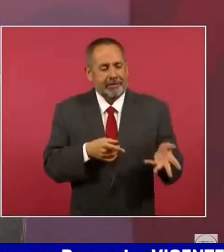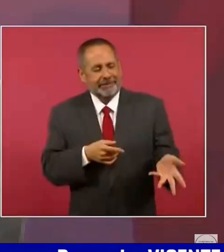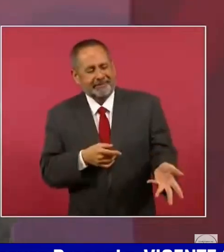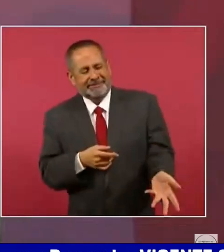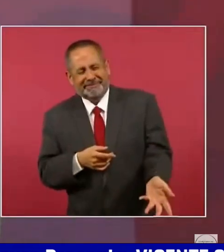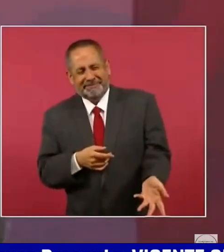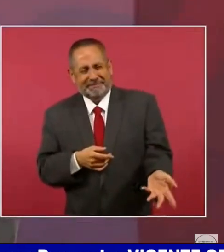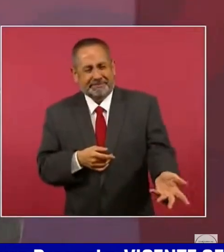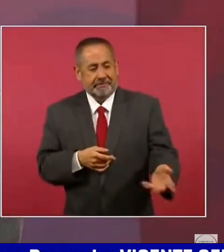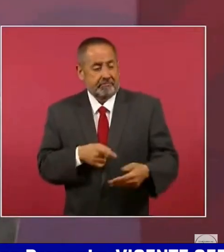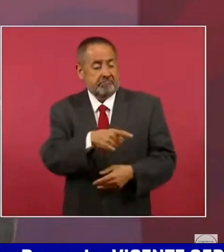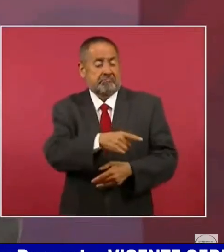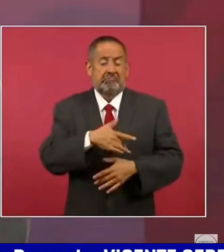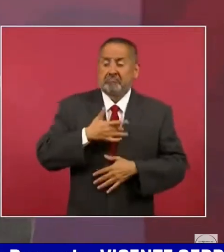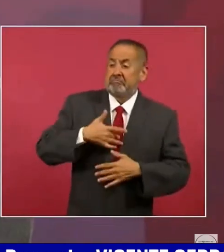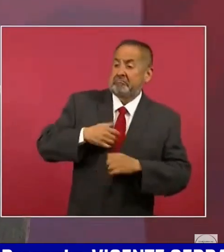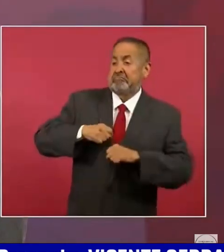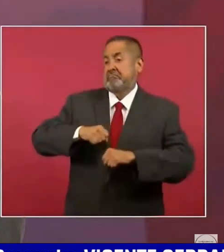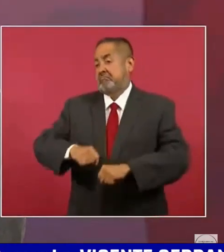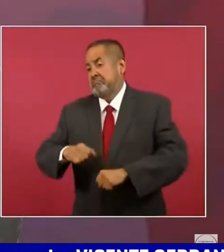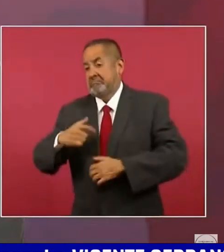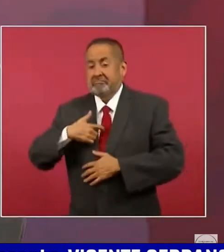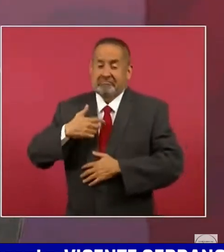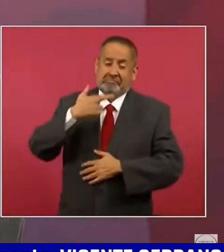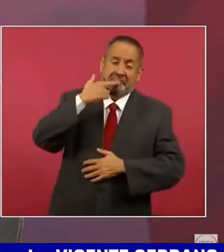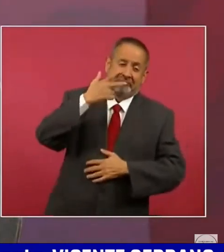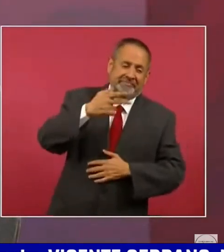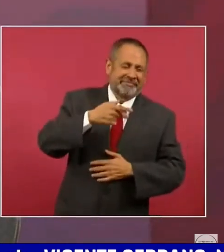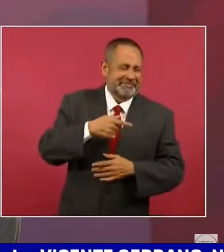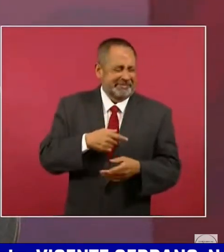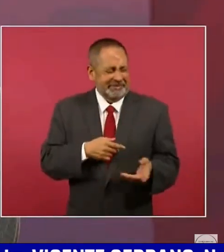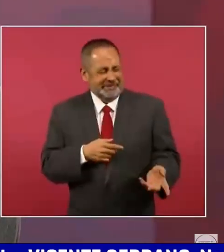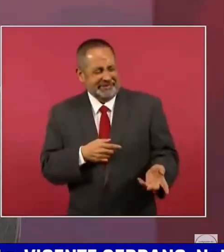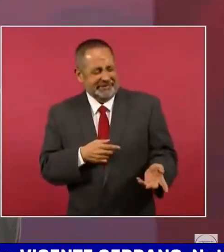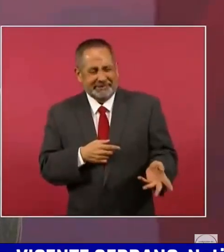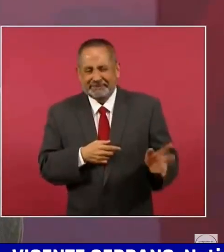Esos son los que se sienten más ofendidos.